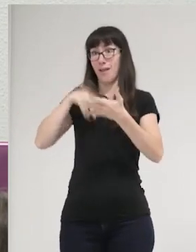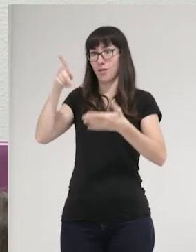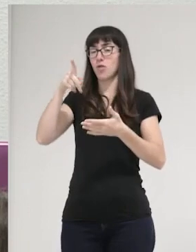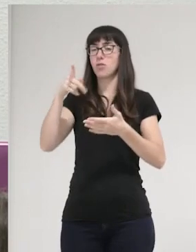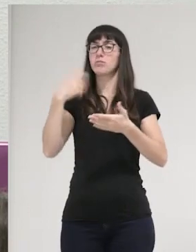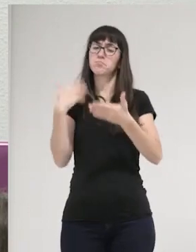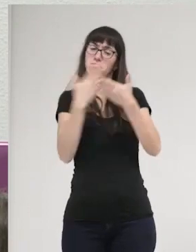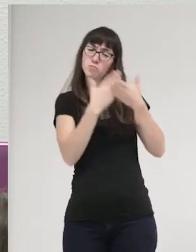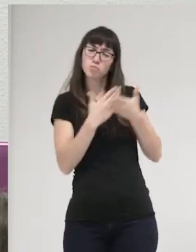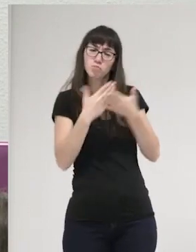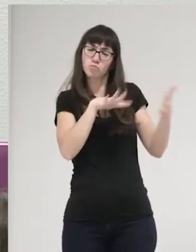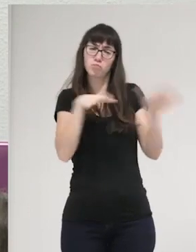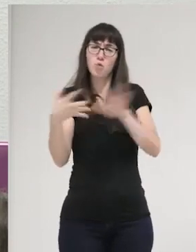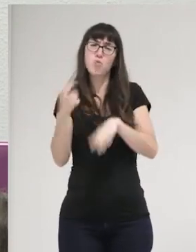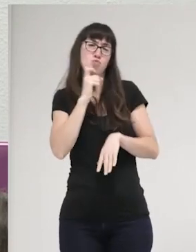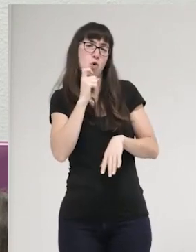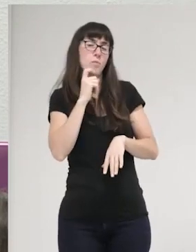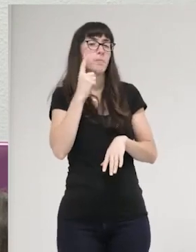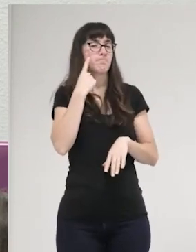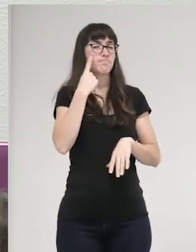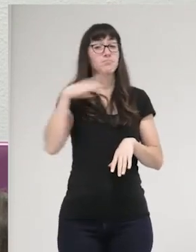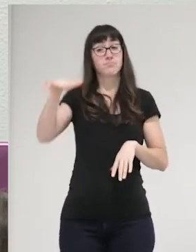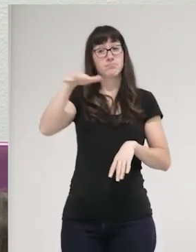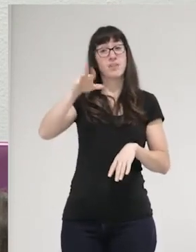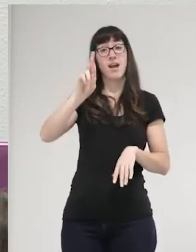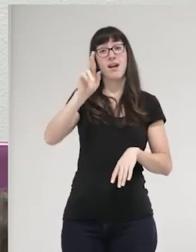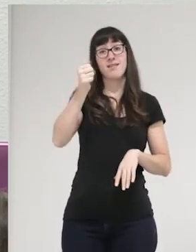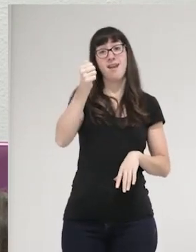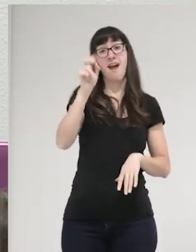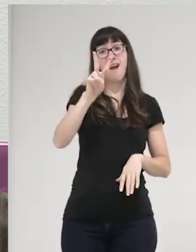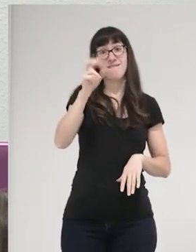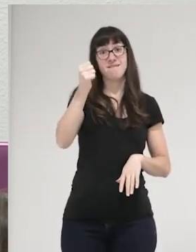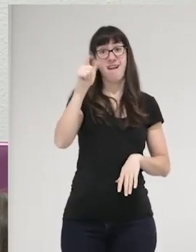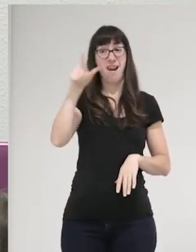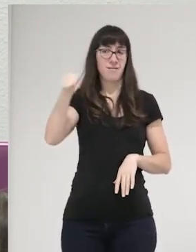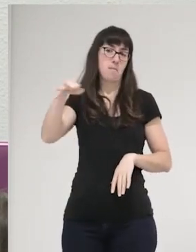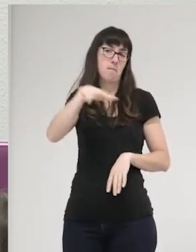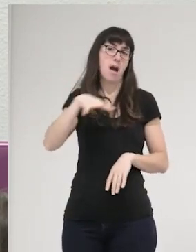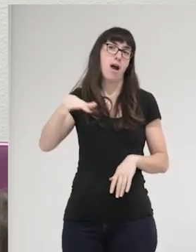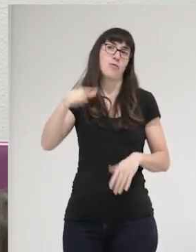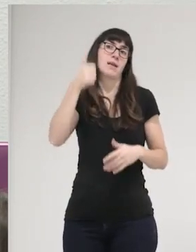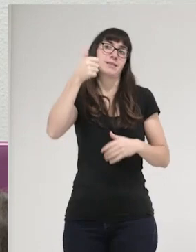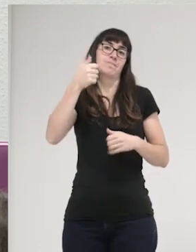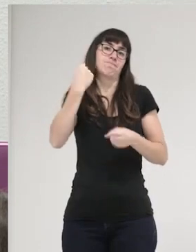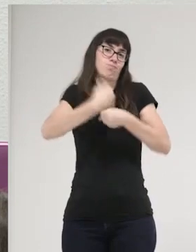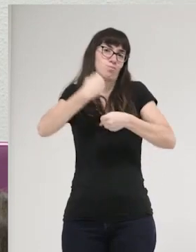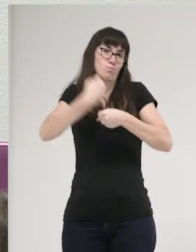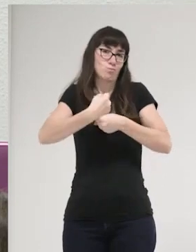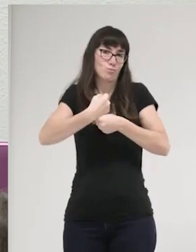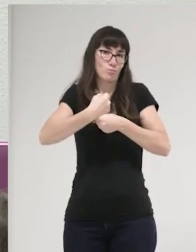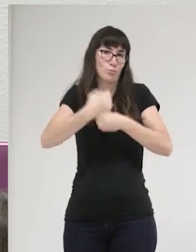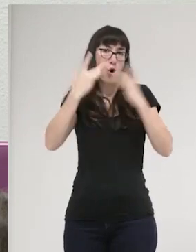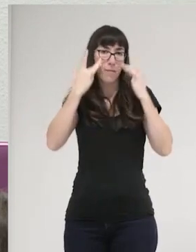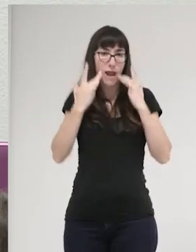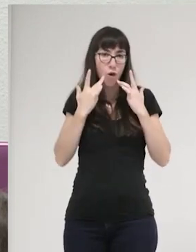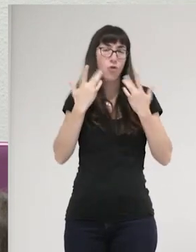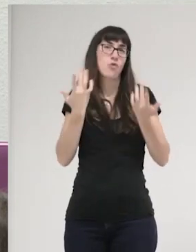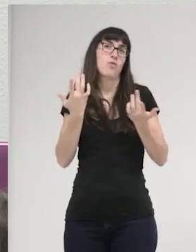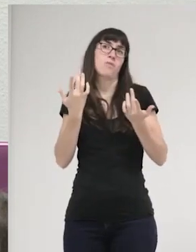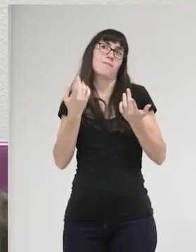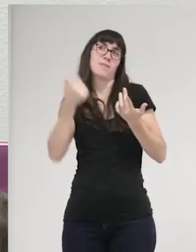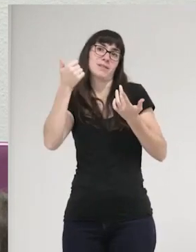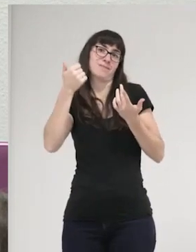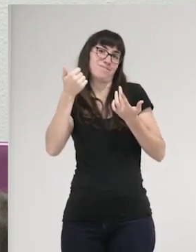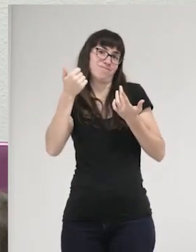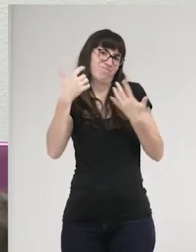aplicación y se veía como en el barrio del Raval, que es uno de los barrios más obreros o más, por decirlo de alguna forma, de